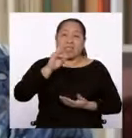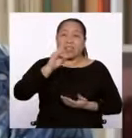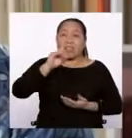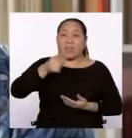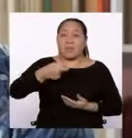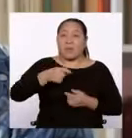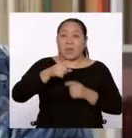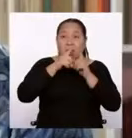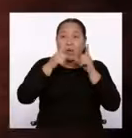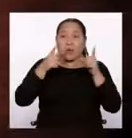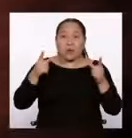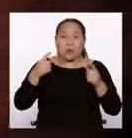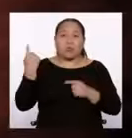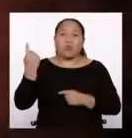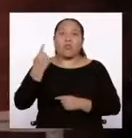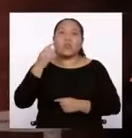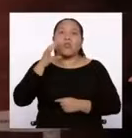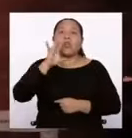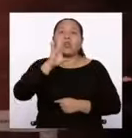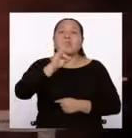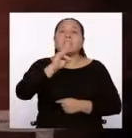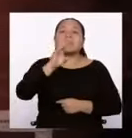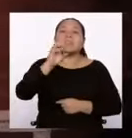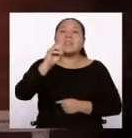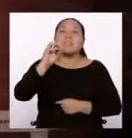lenguas, sino solo 700.